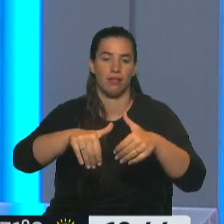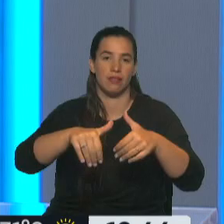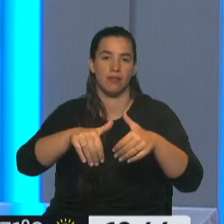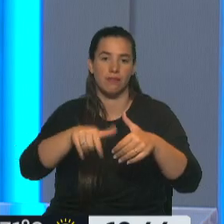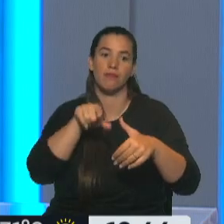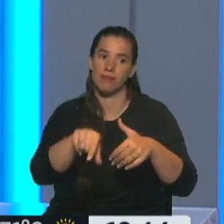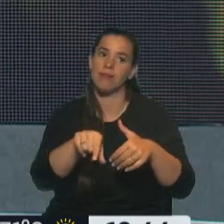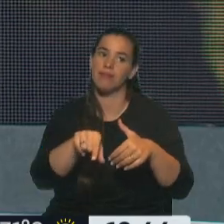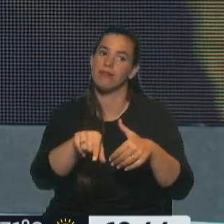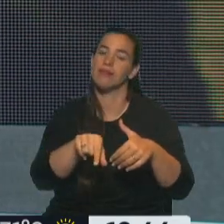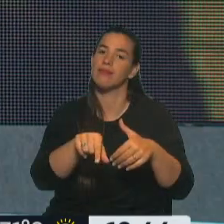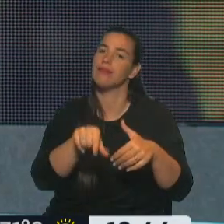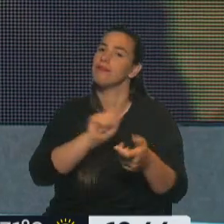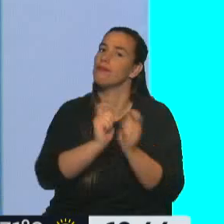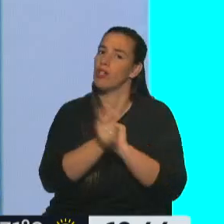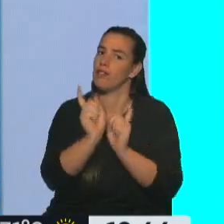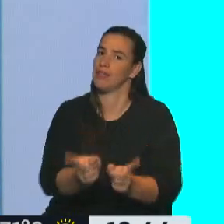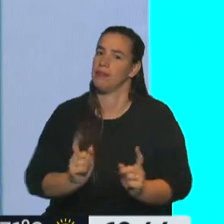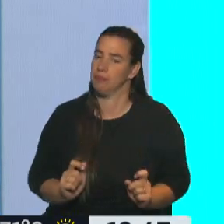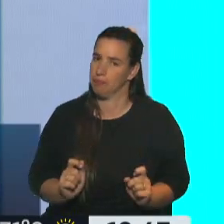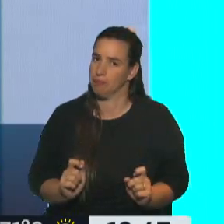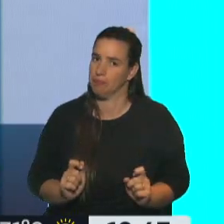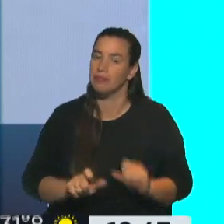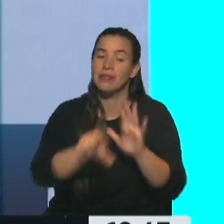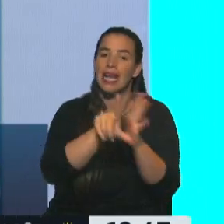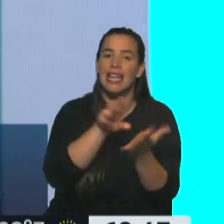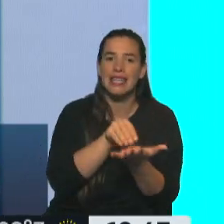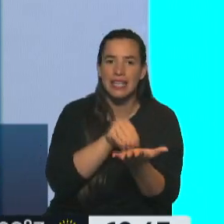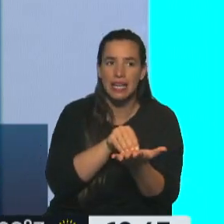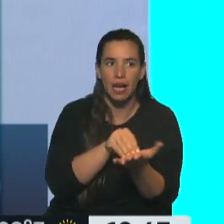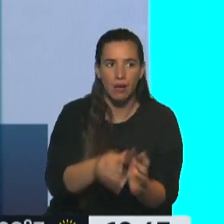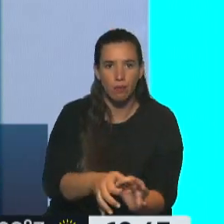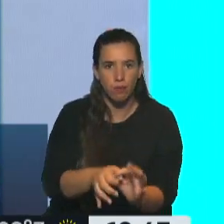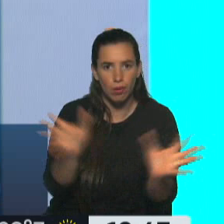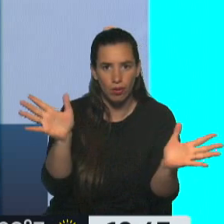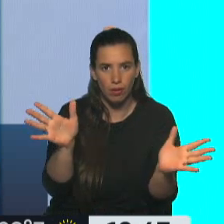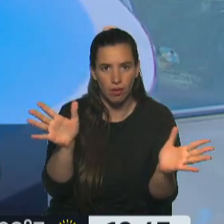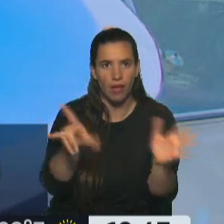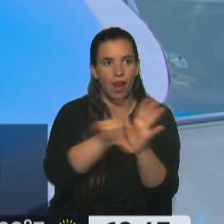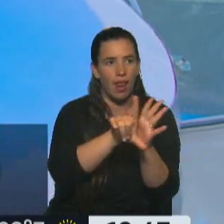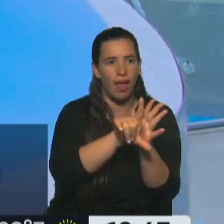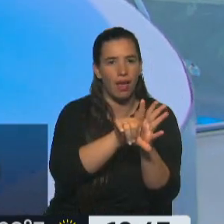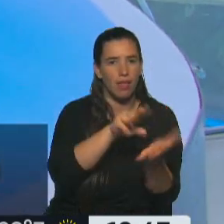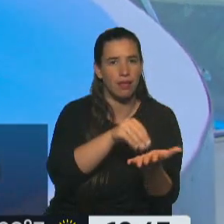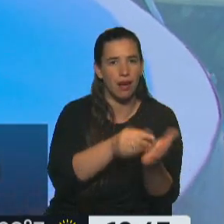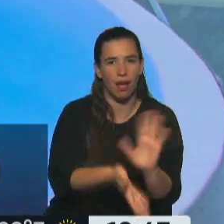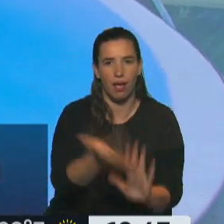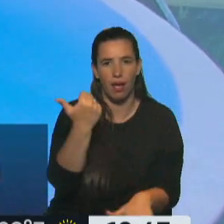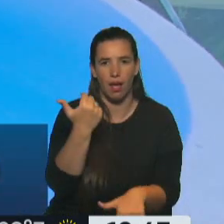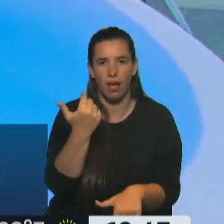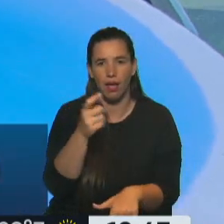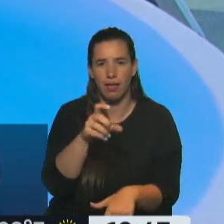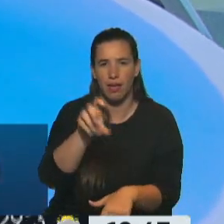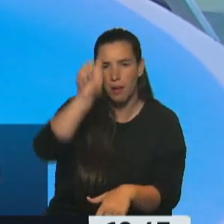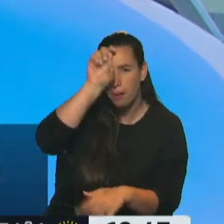modifica. La ley de tierras, ¿se va a liberar eso? Se va a derogar, se va liberar. Y la ley de minería y toda esa historia también se va a